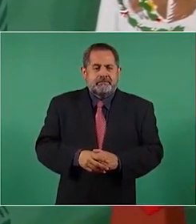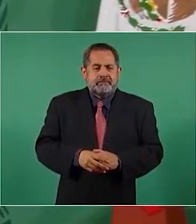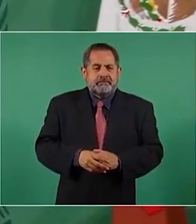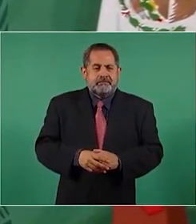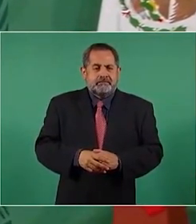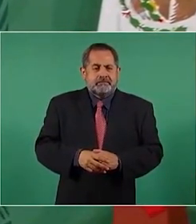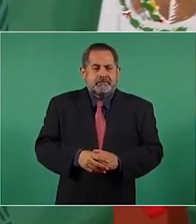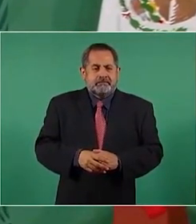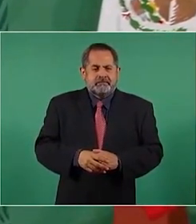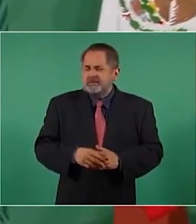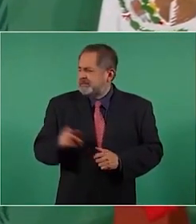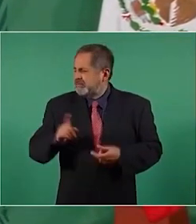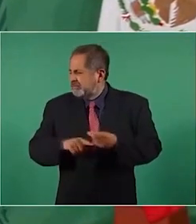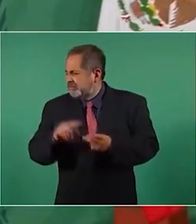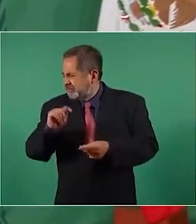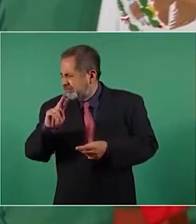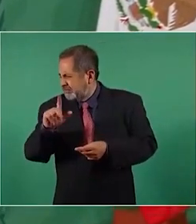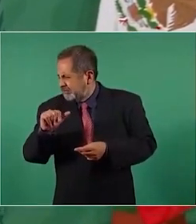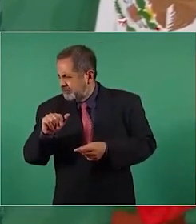Es de Tula, ¿no?